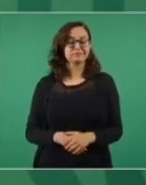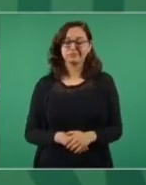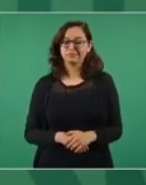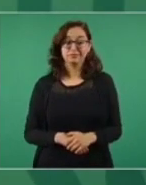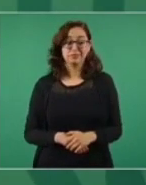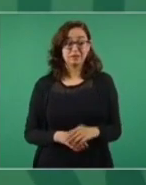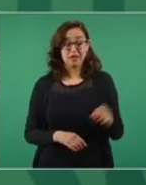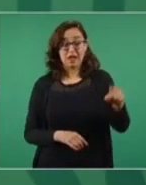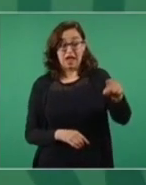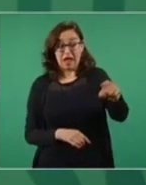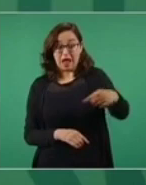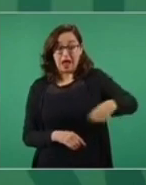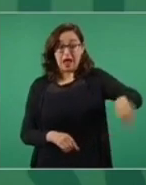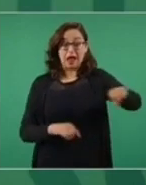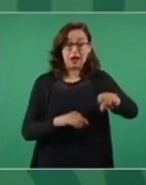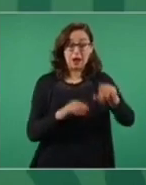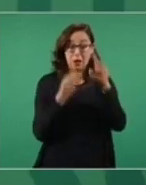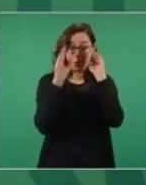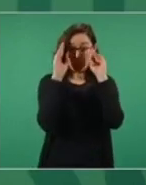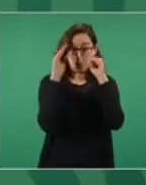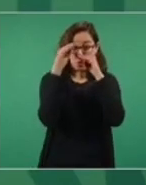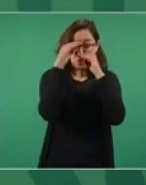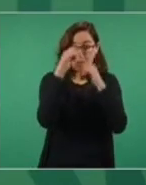con actos de sabotaje